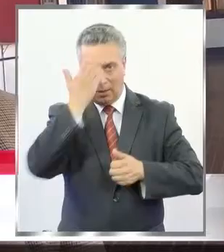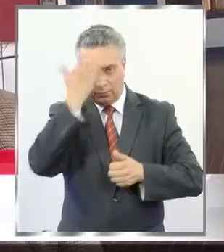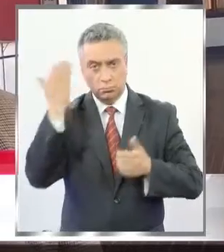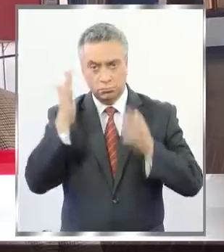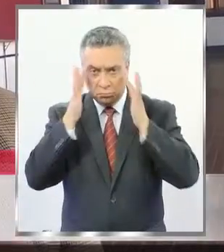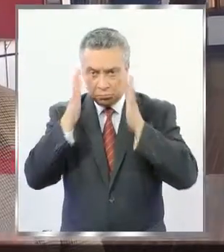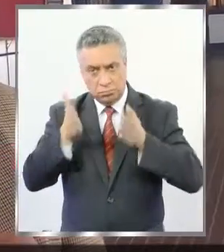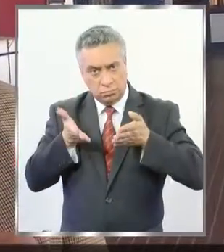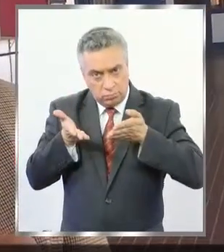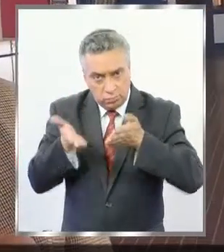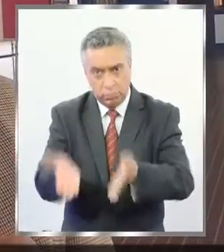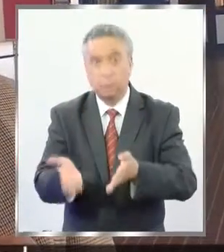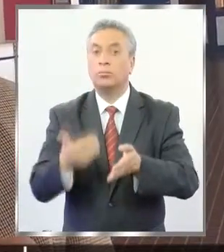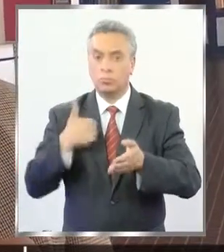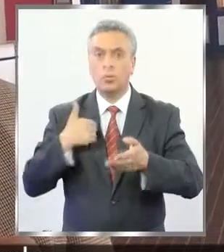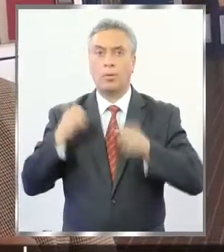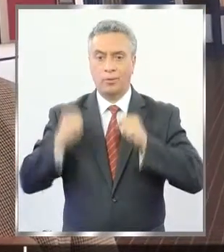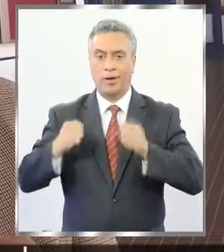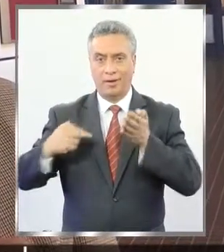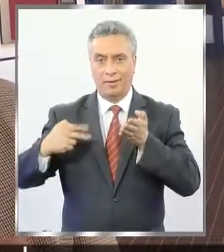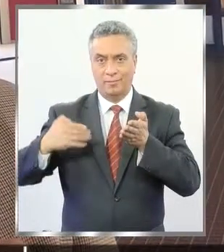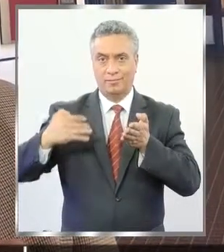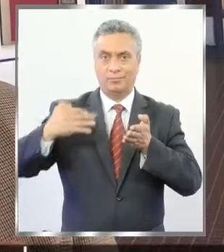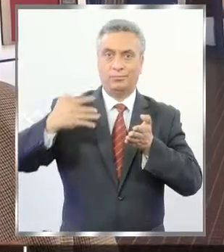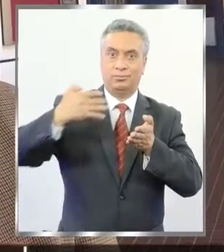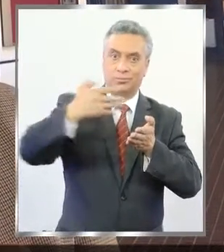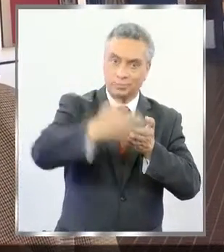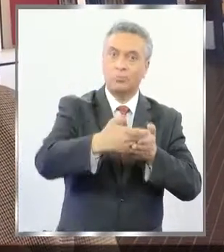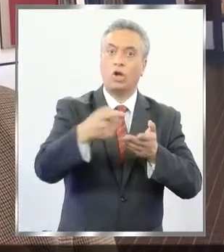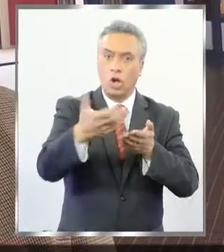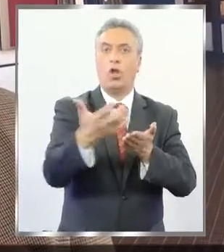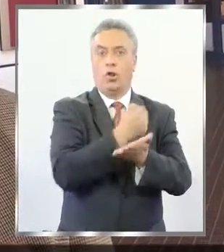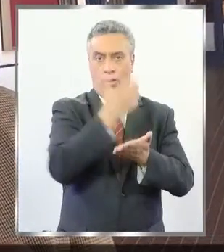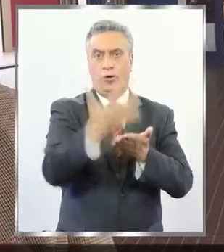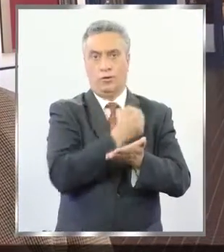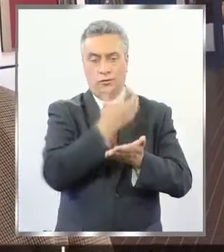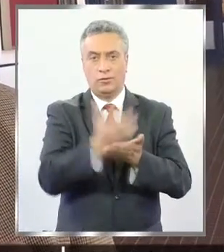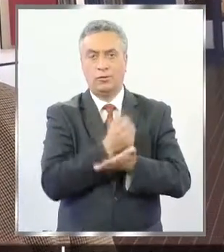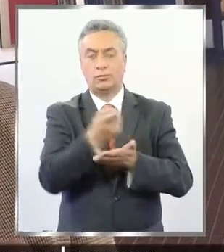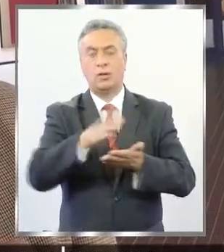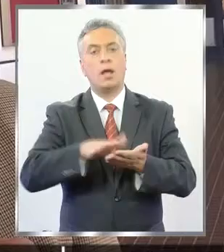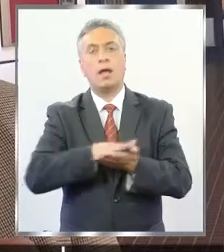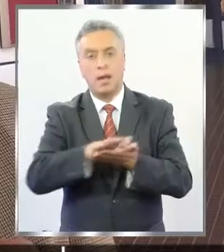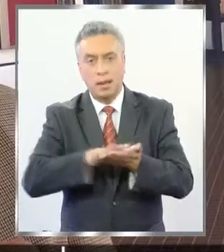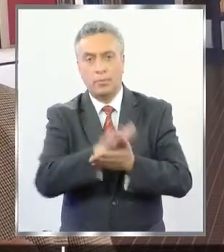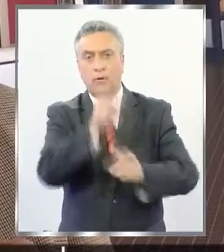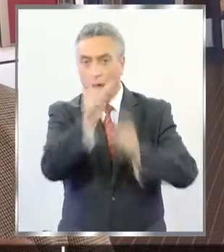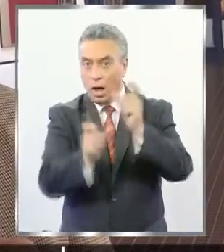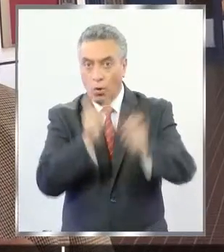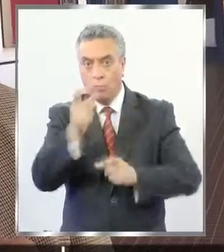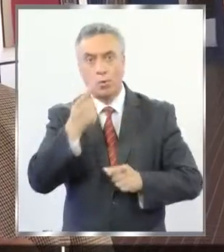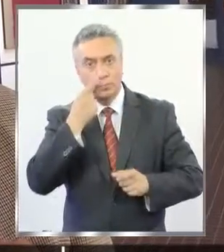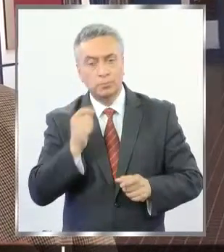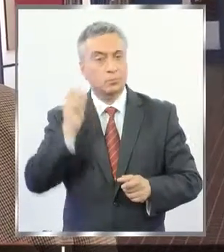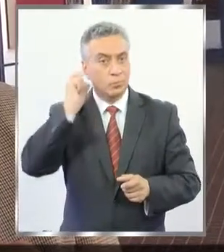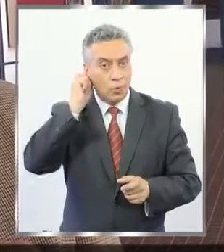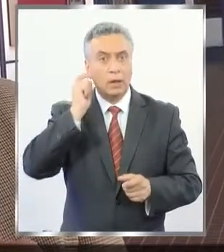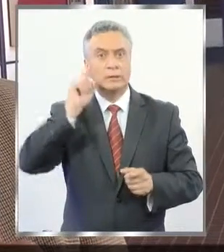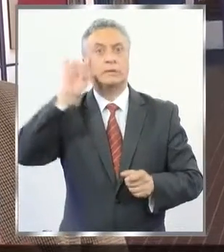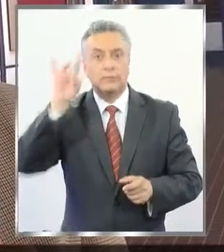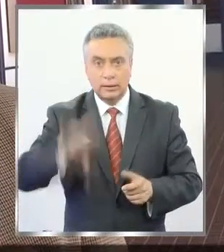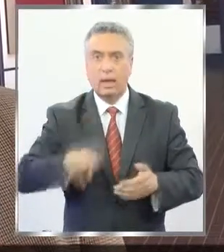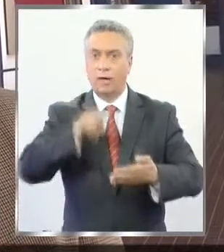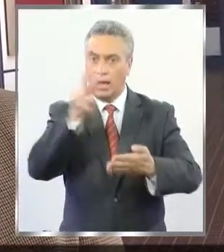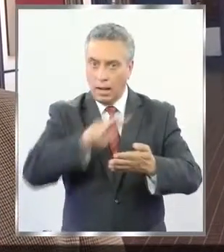les atiende a ellos y así hemos ido alcanzando grandes logros, como por ejemplo que alumnos y alumnas